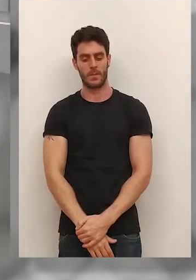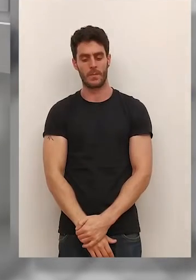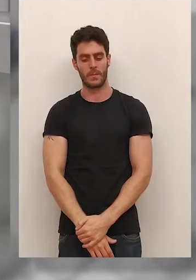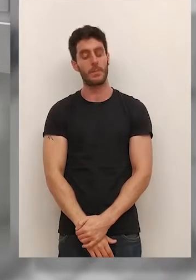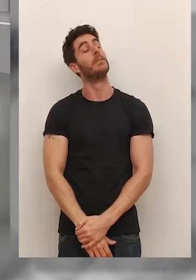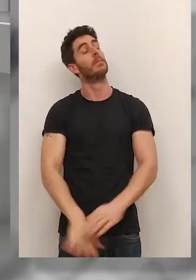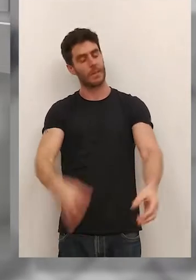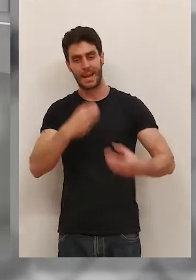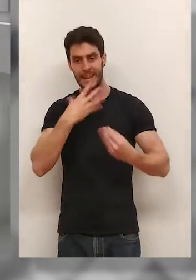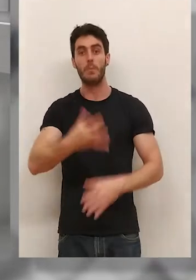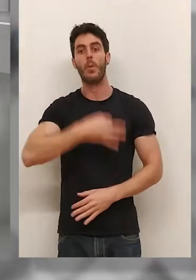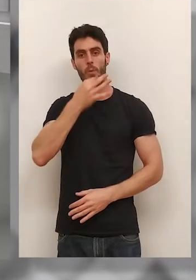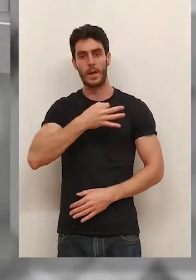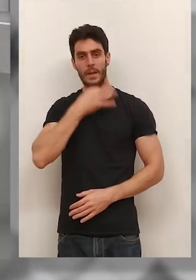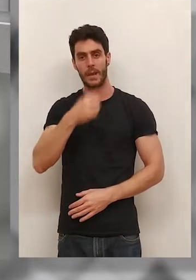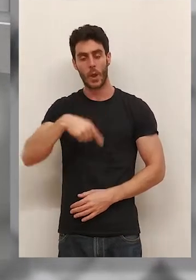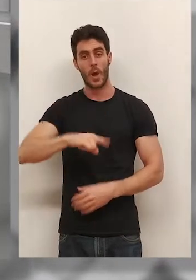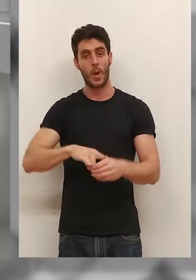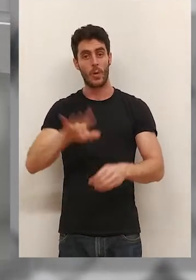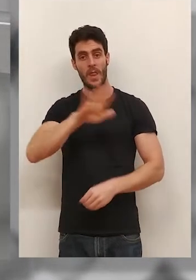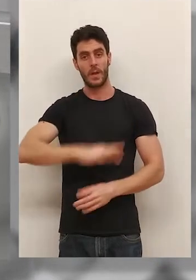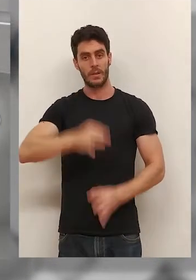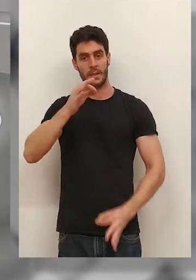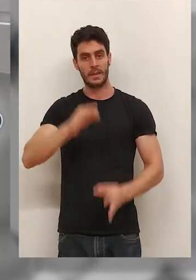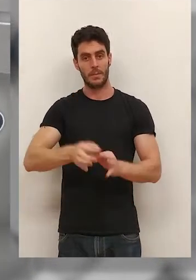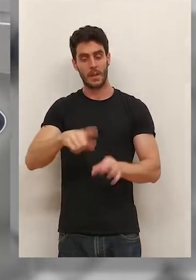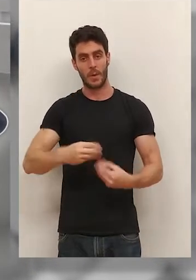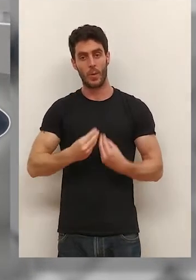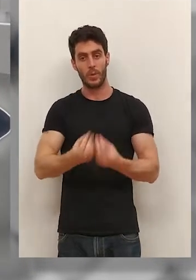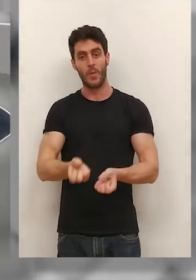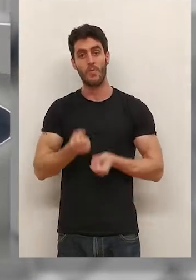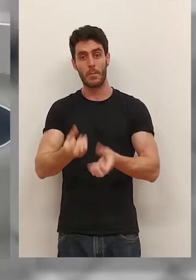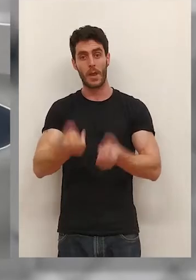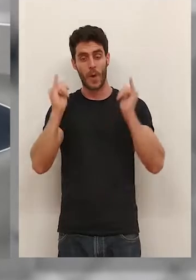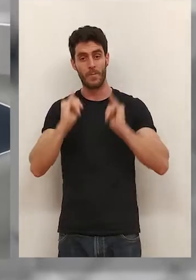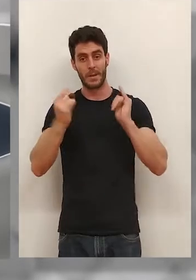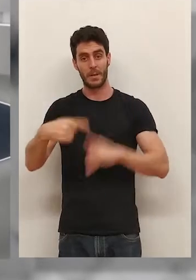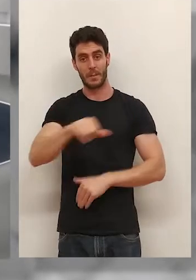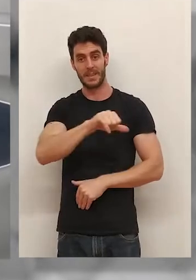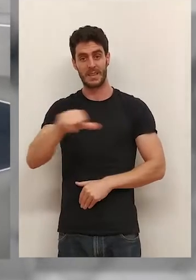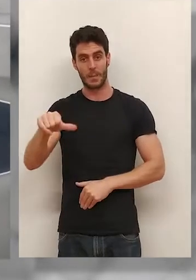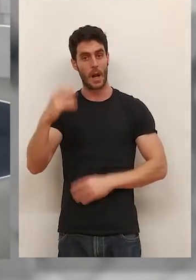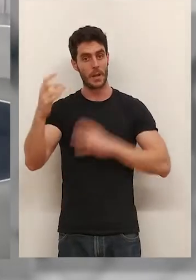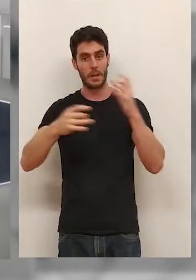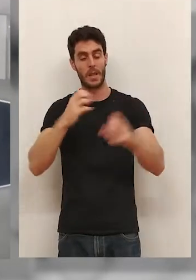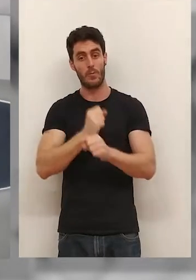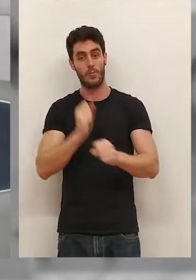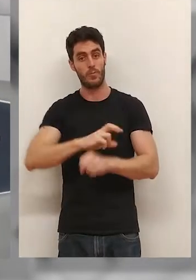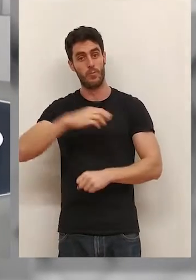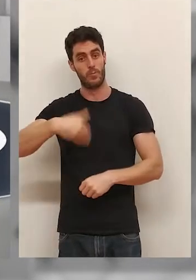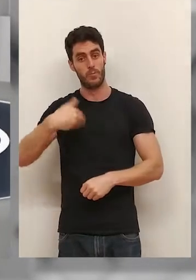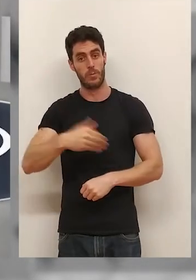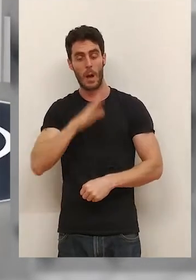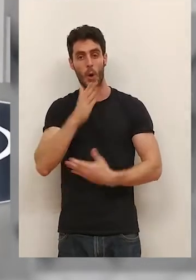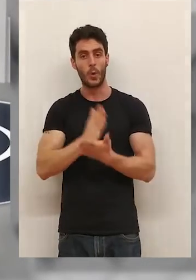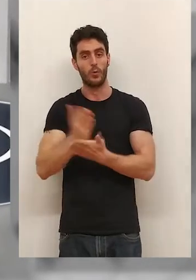¿Qué tal señoras y señores? Muy buenas tardes. Es lunes 5 de septiembre y junto a la información festiva es semana de intensa actividad. En unos días arranca el